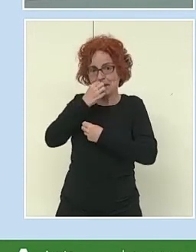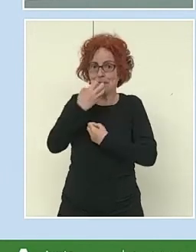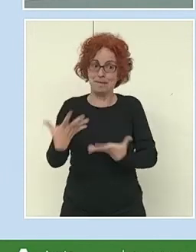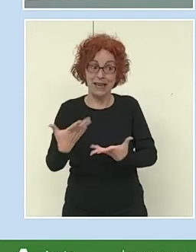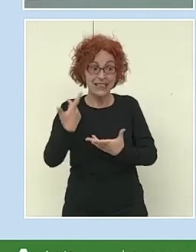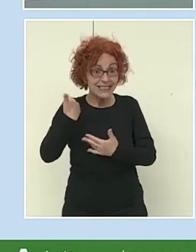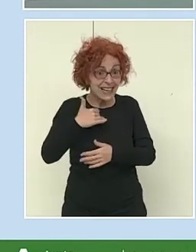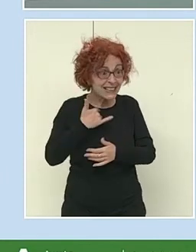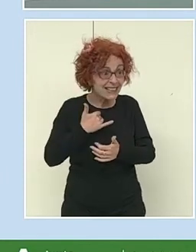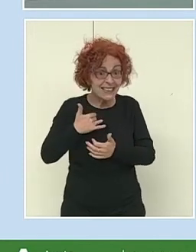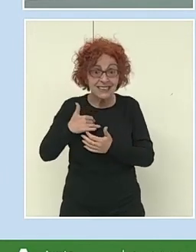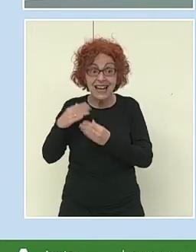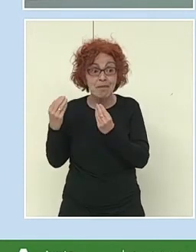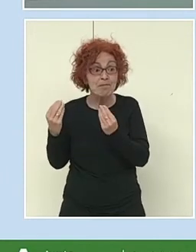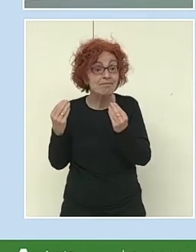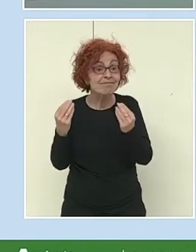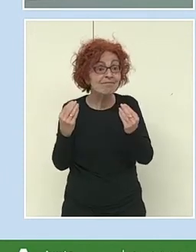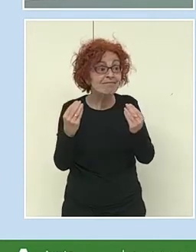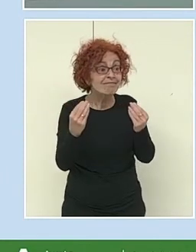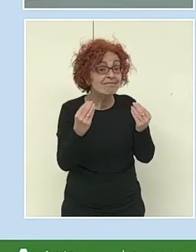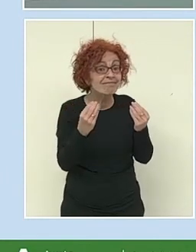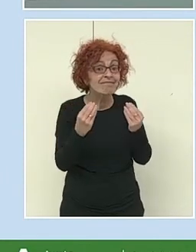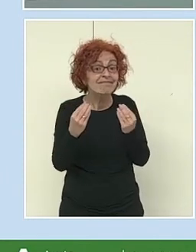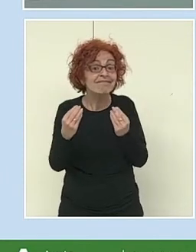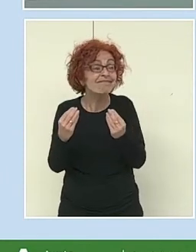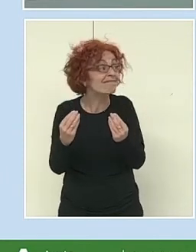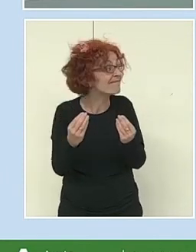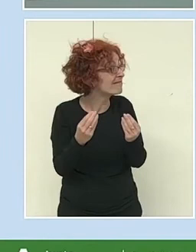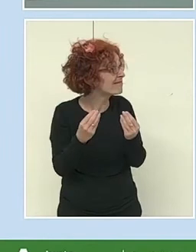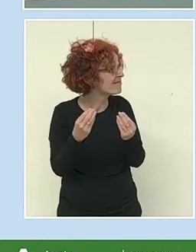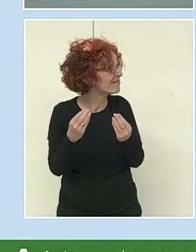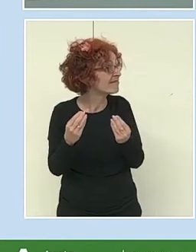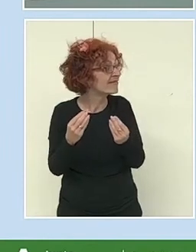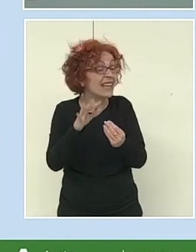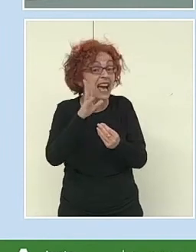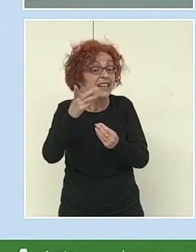Lo que me está saliendo es...